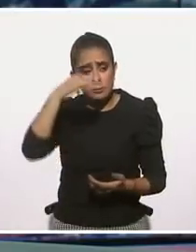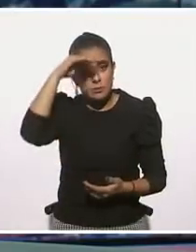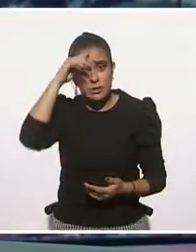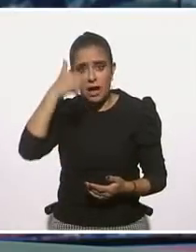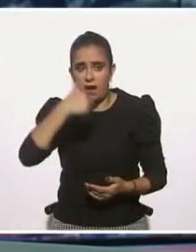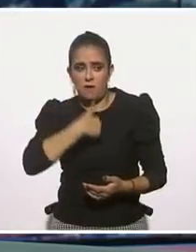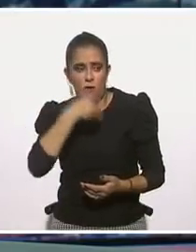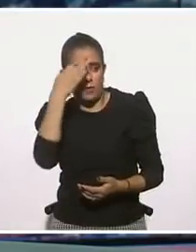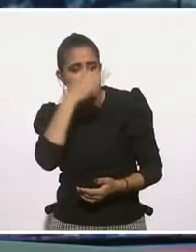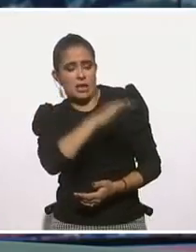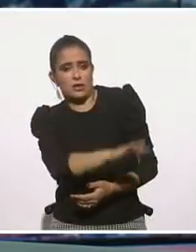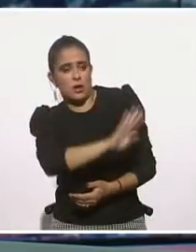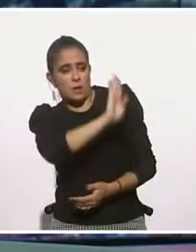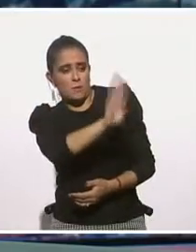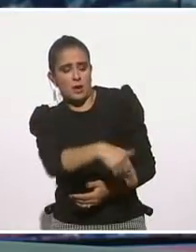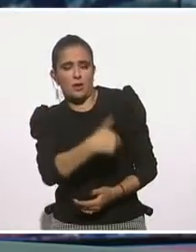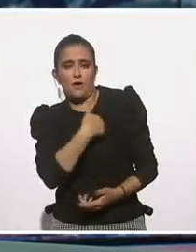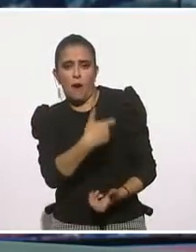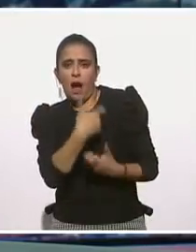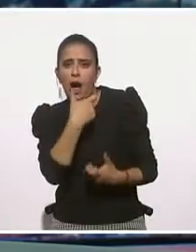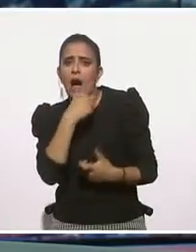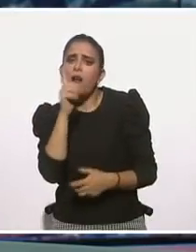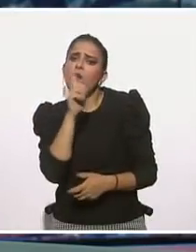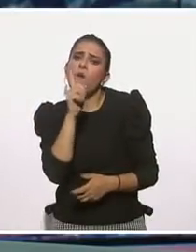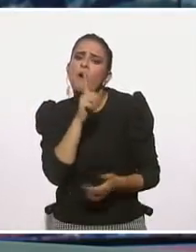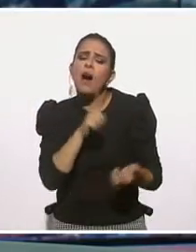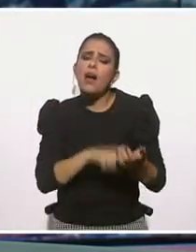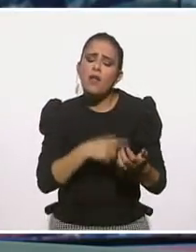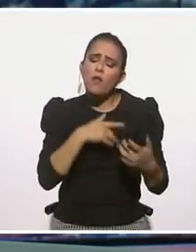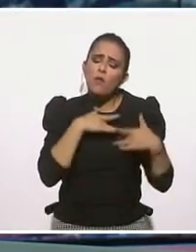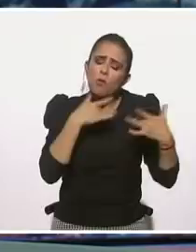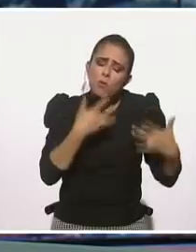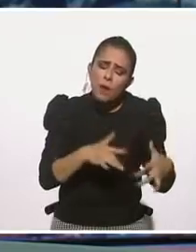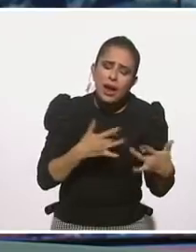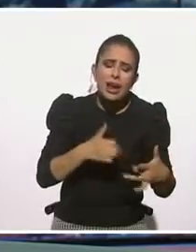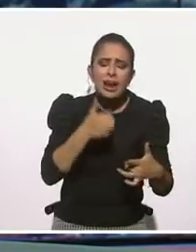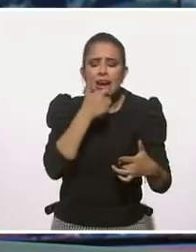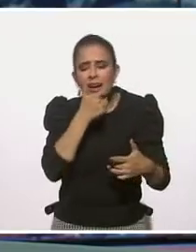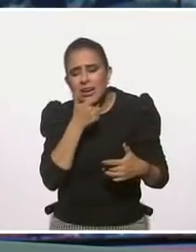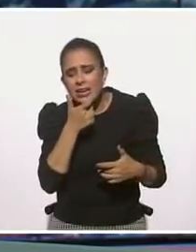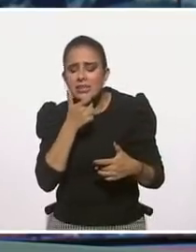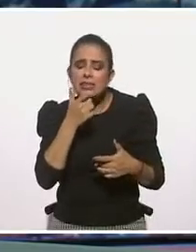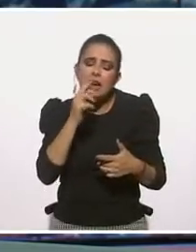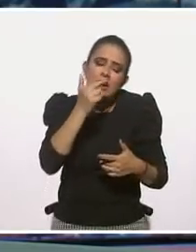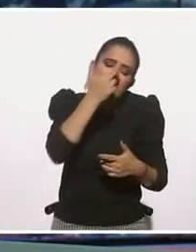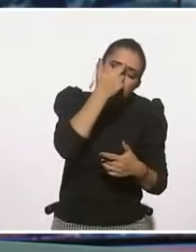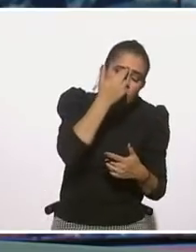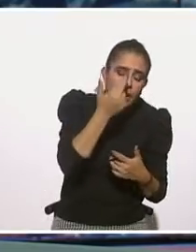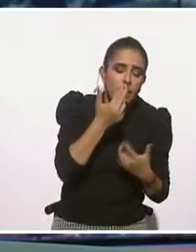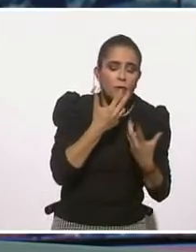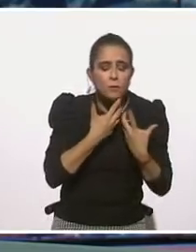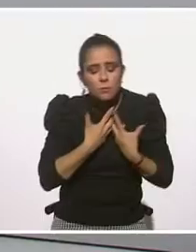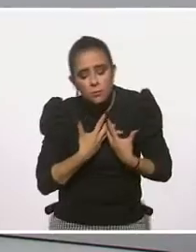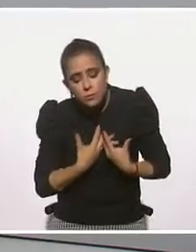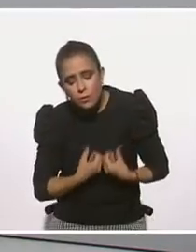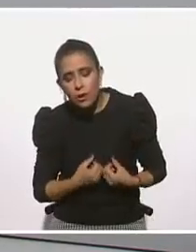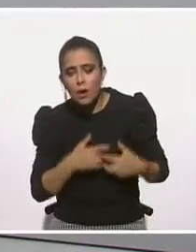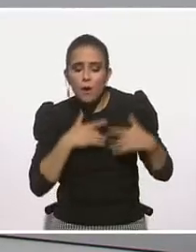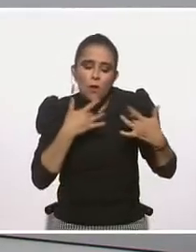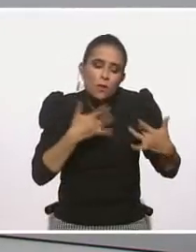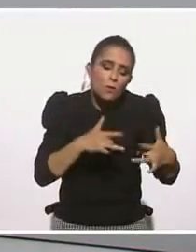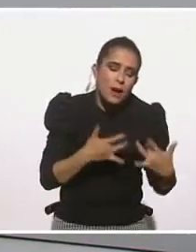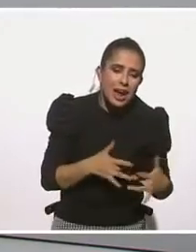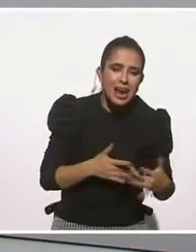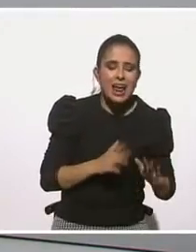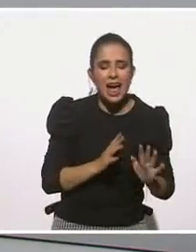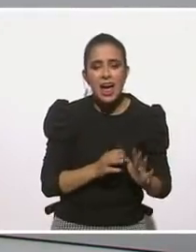genera este duelo. El duelo tiende a ir hacia la disminución con el tiempo. Si el duelo no disminuye con los